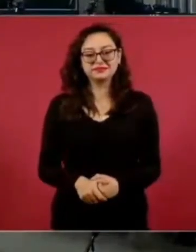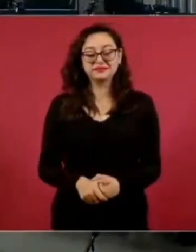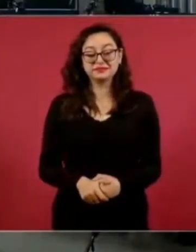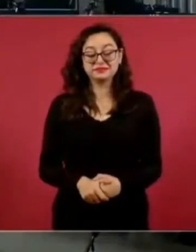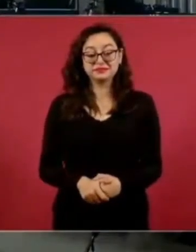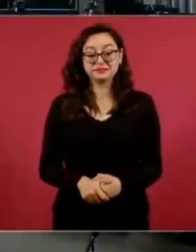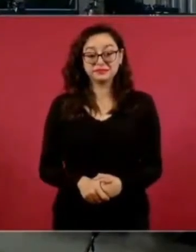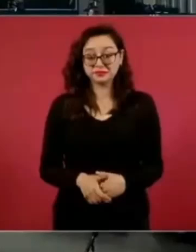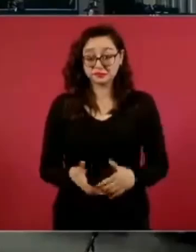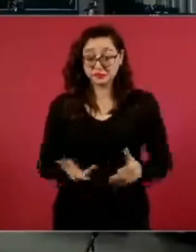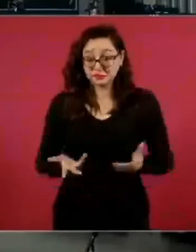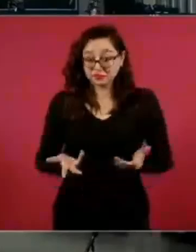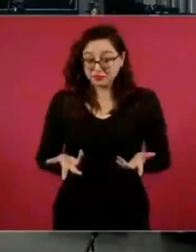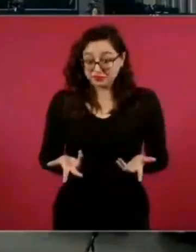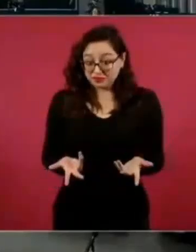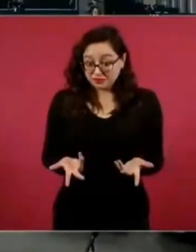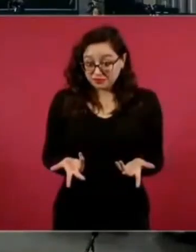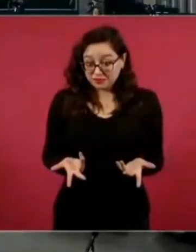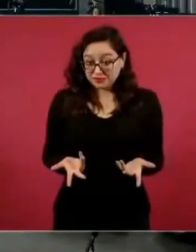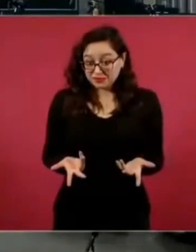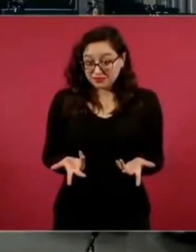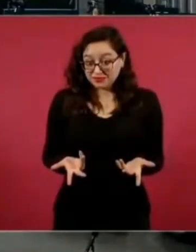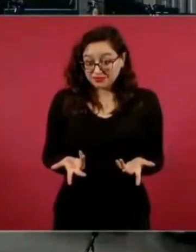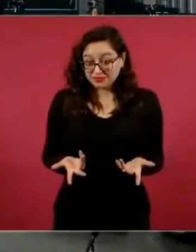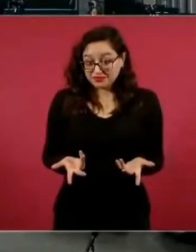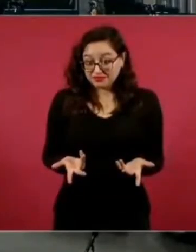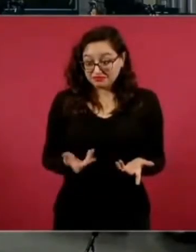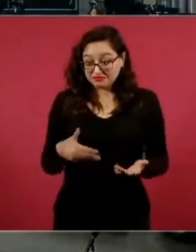Es profético.